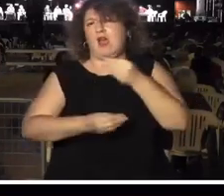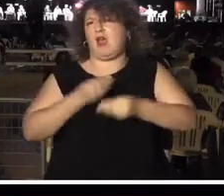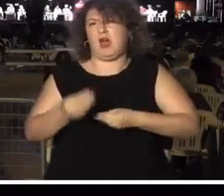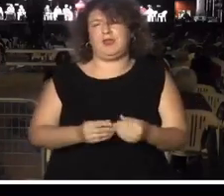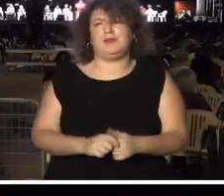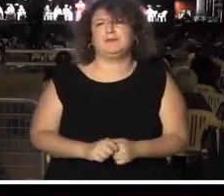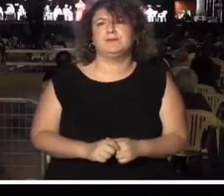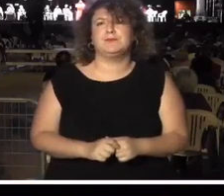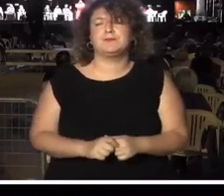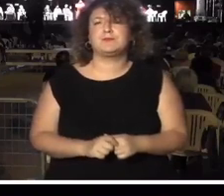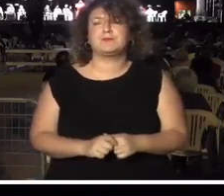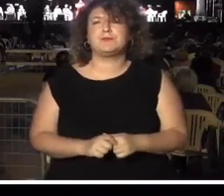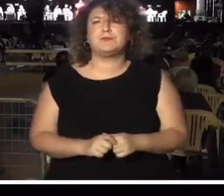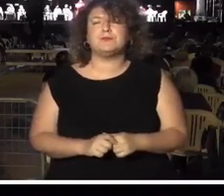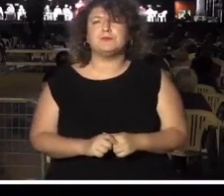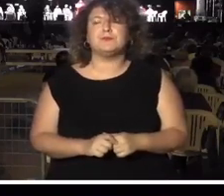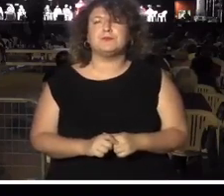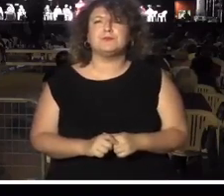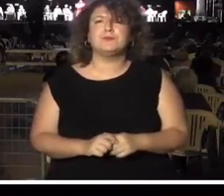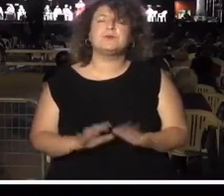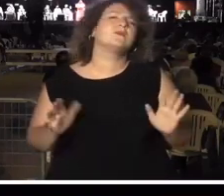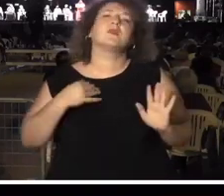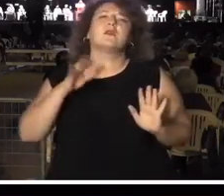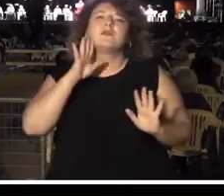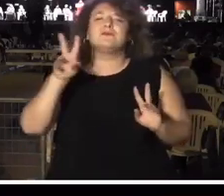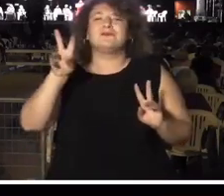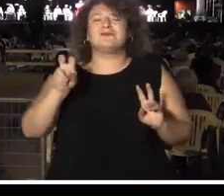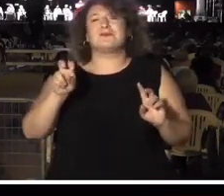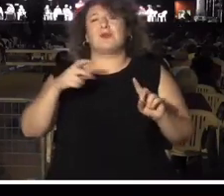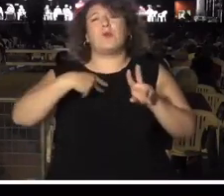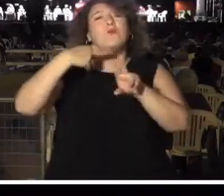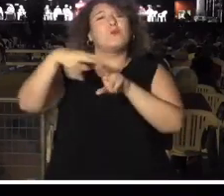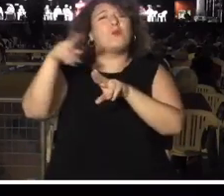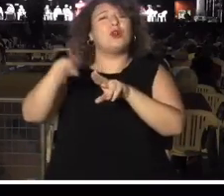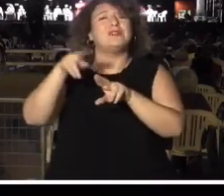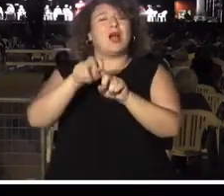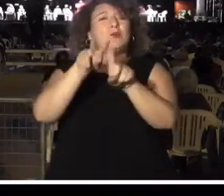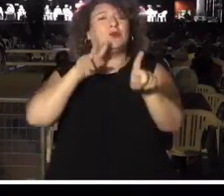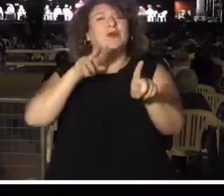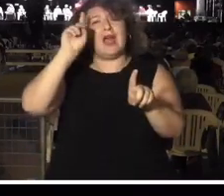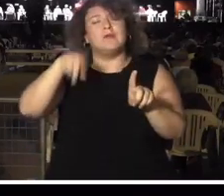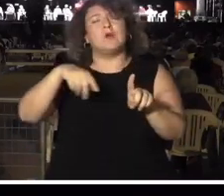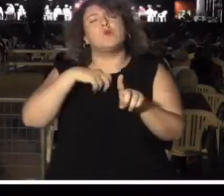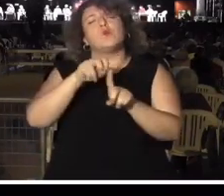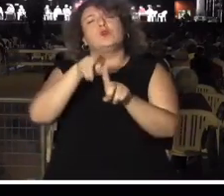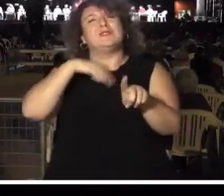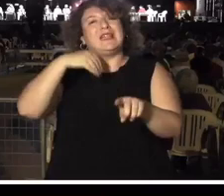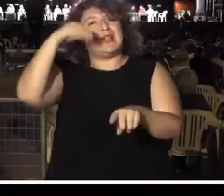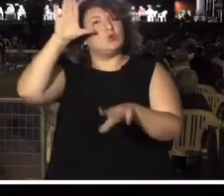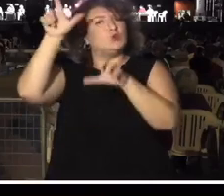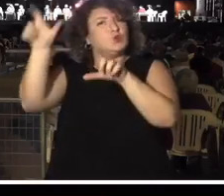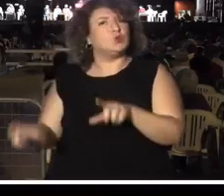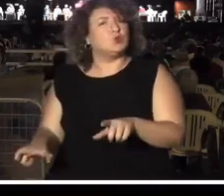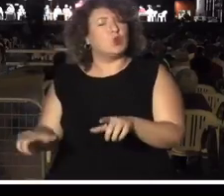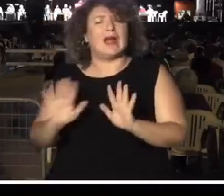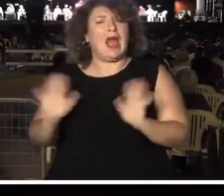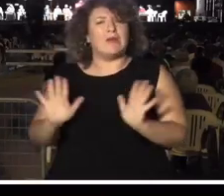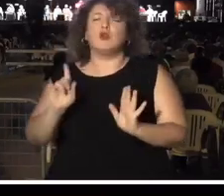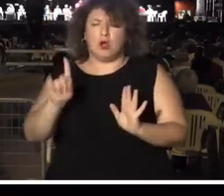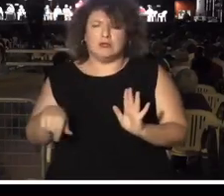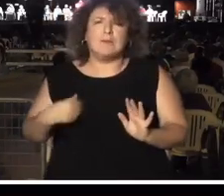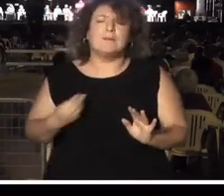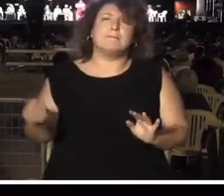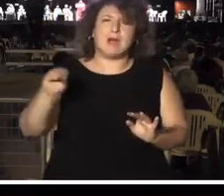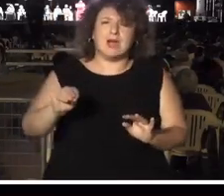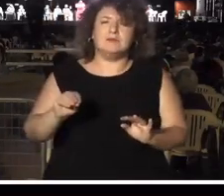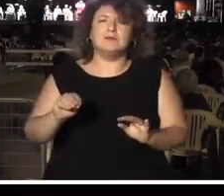no quería referirme solamente a toda esta dimensión política, intelectual de Julio, sino que